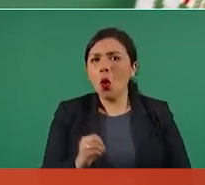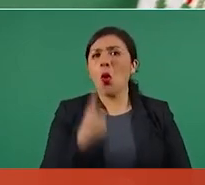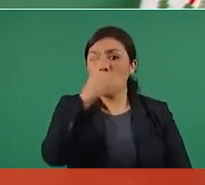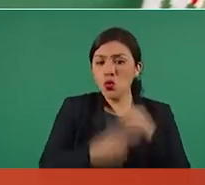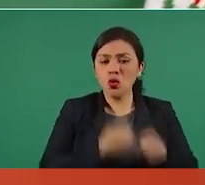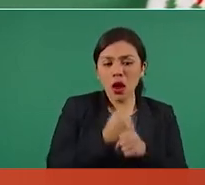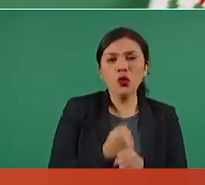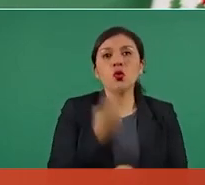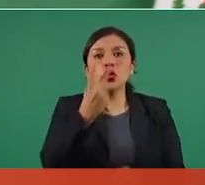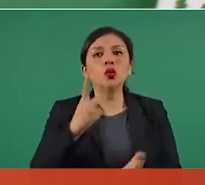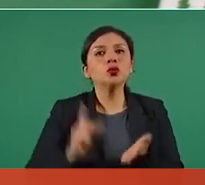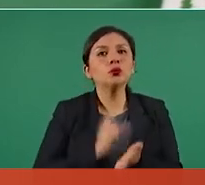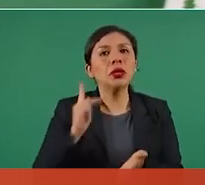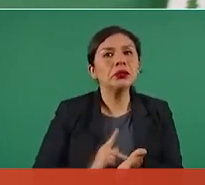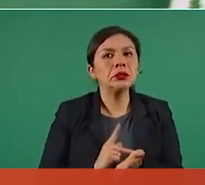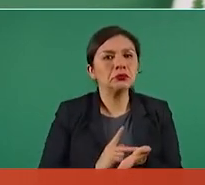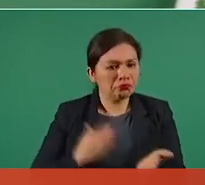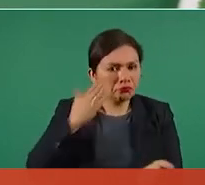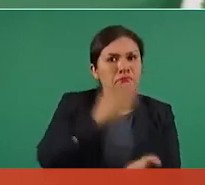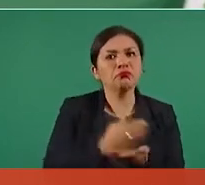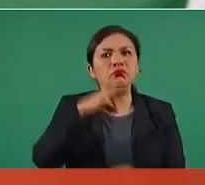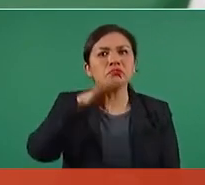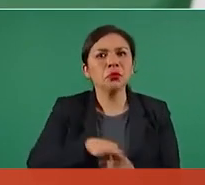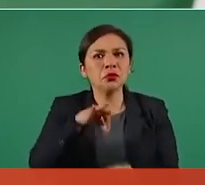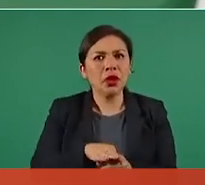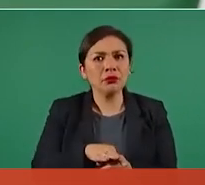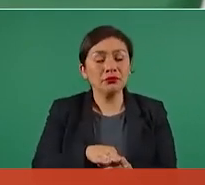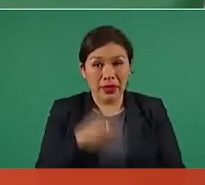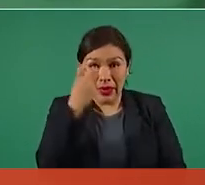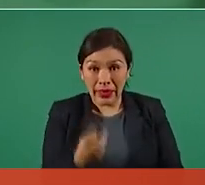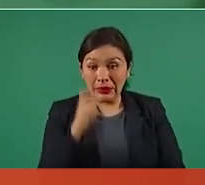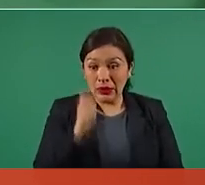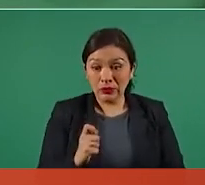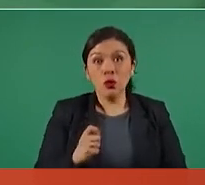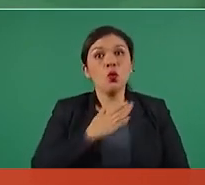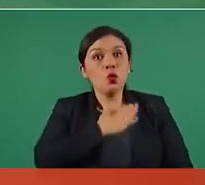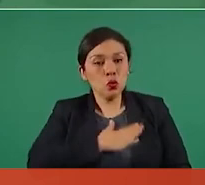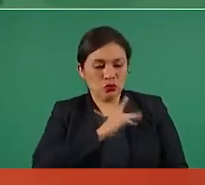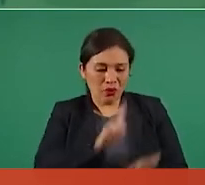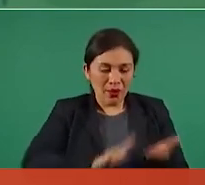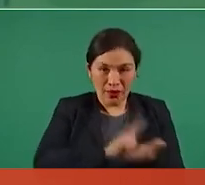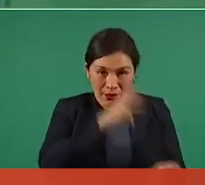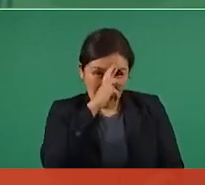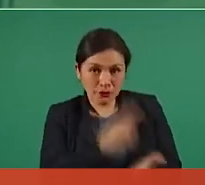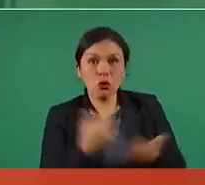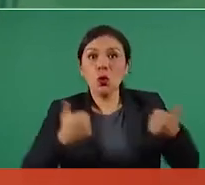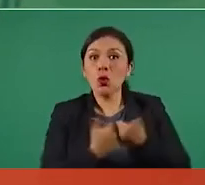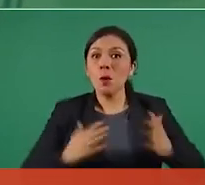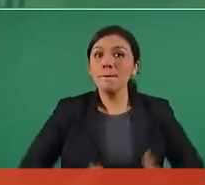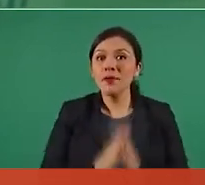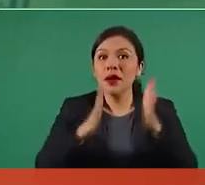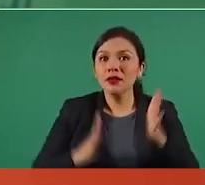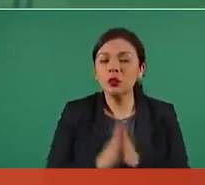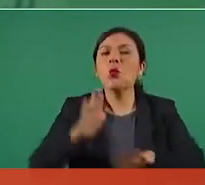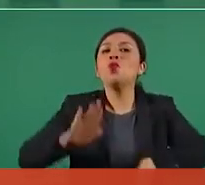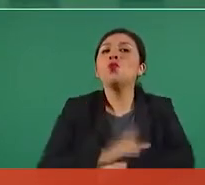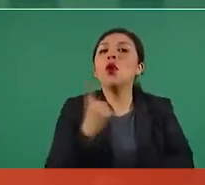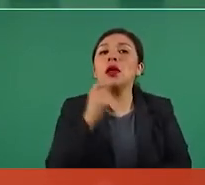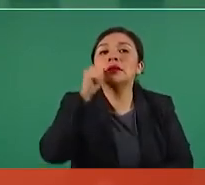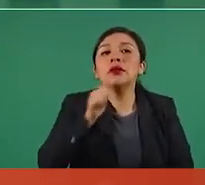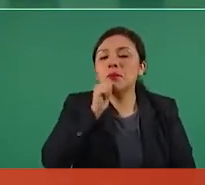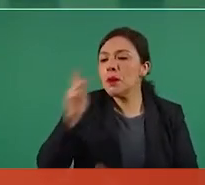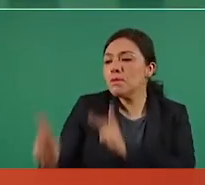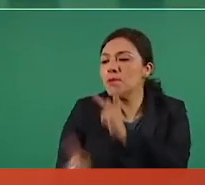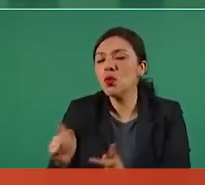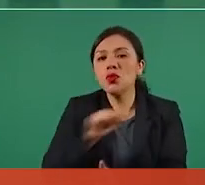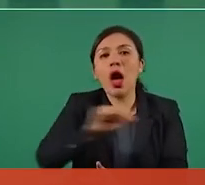al año, si hay democracia participativa, porque se le está consultando al pueblo.